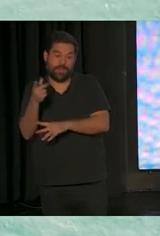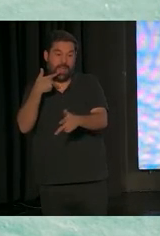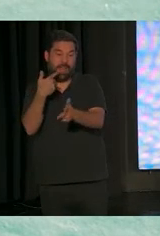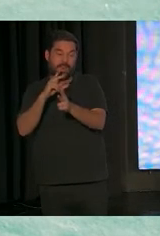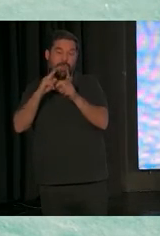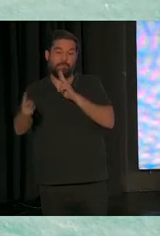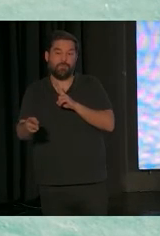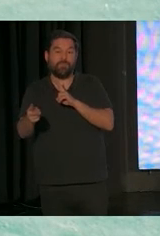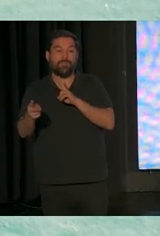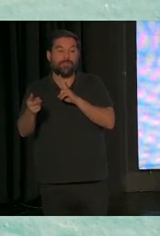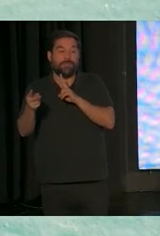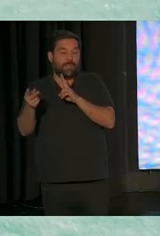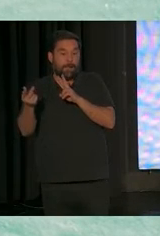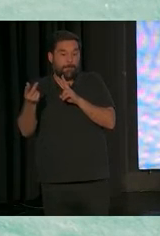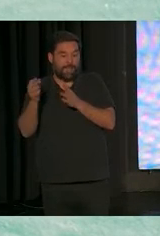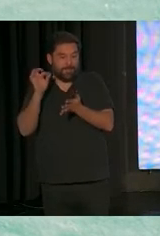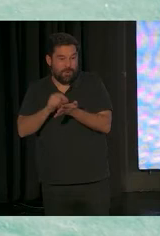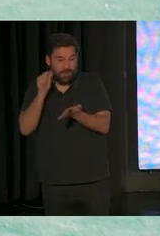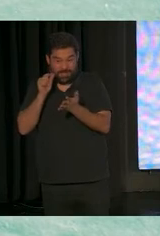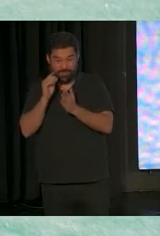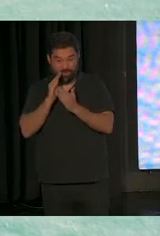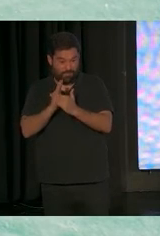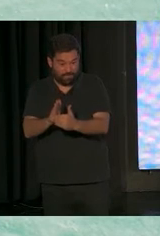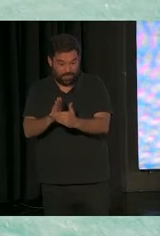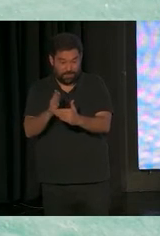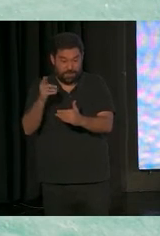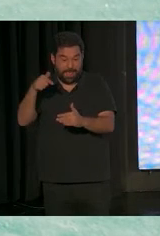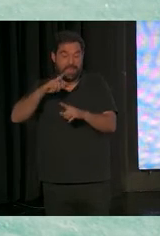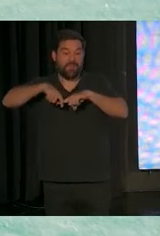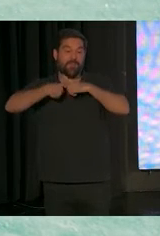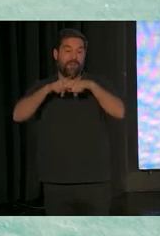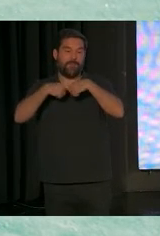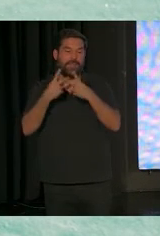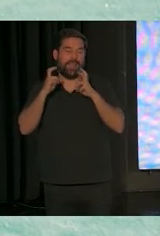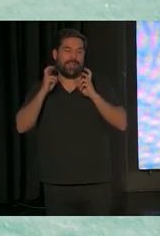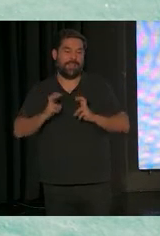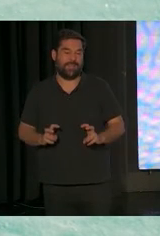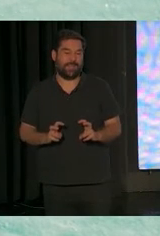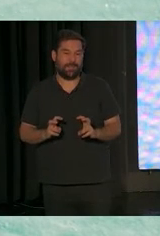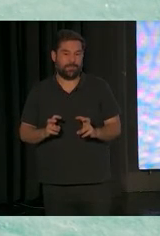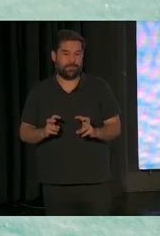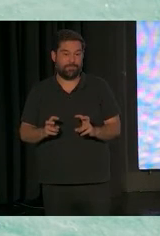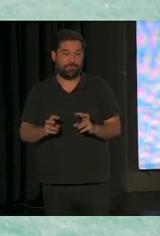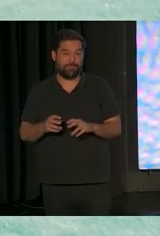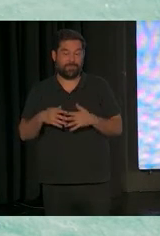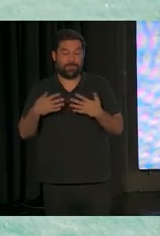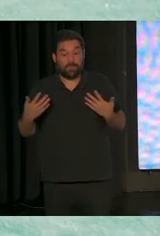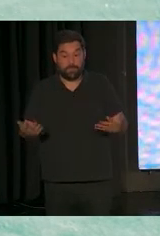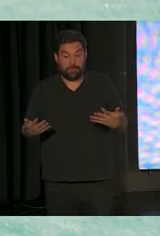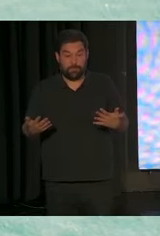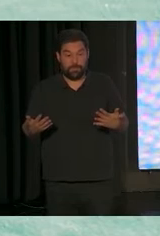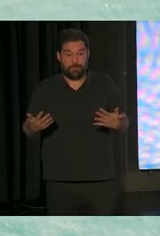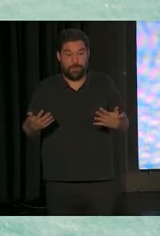esa retroalimentación en el momento de esa rutina, las familias se sienten sobrecargadas y además no se llevan a cabo